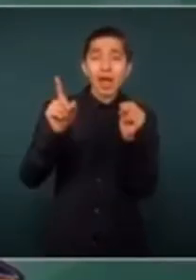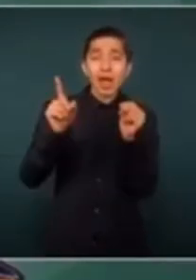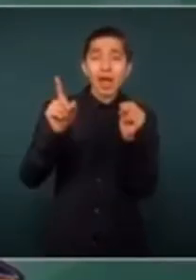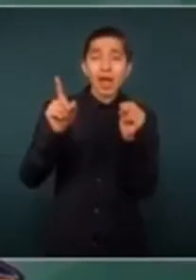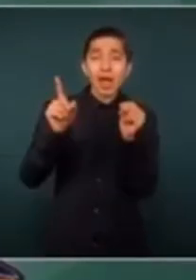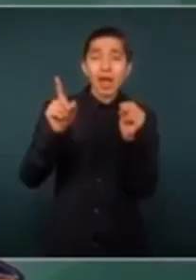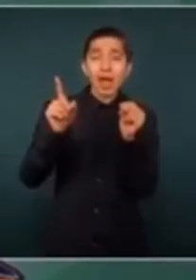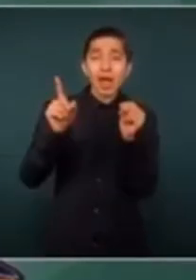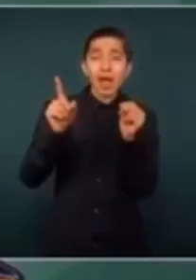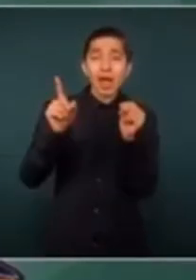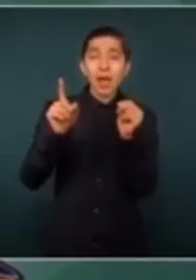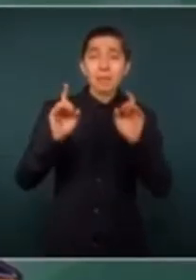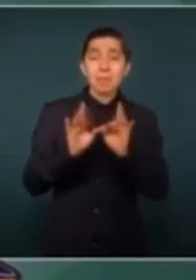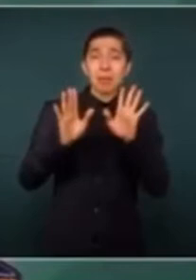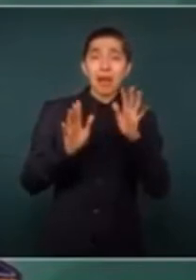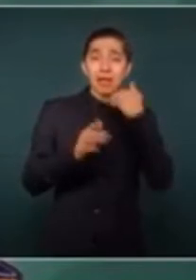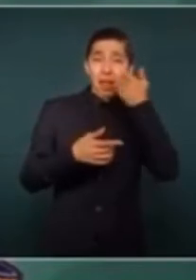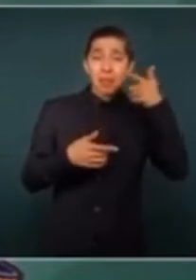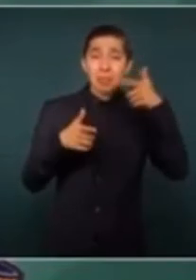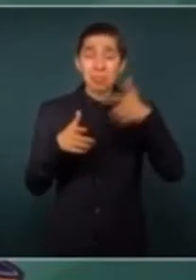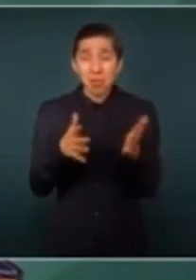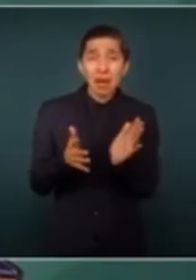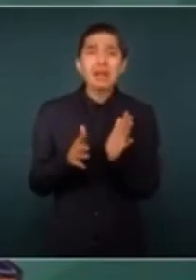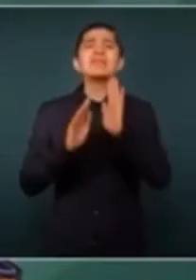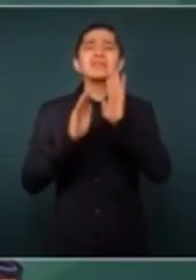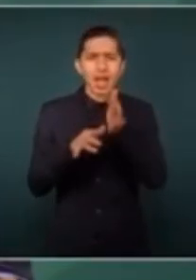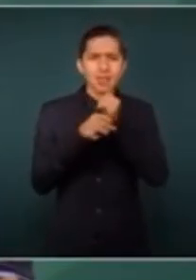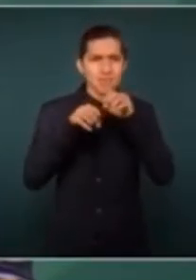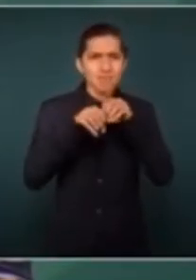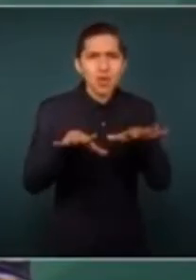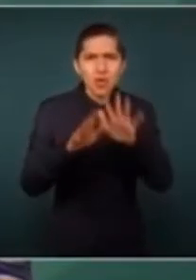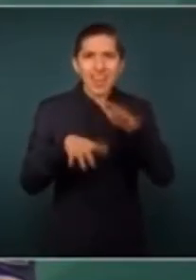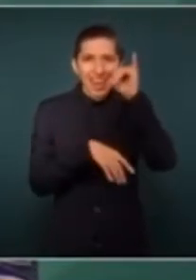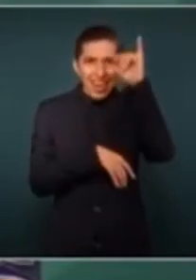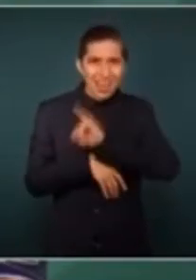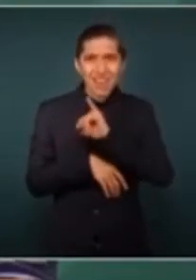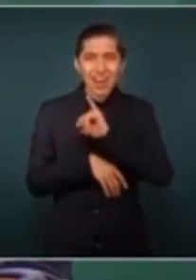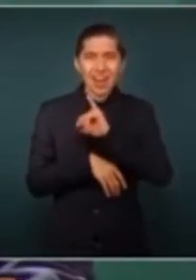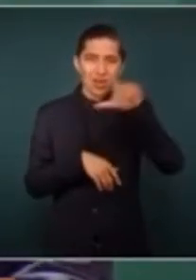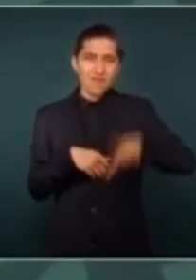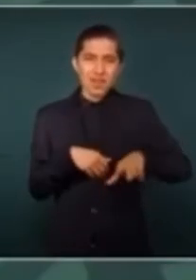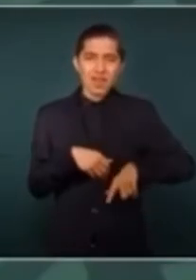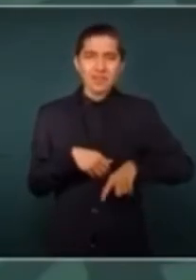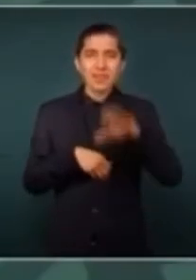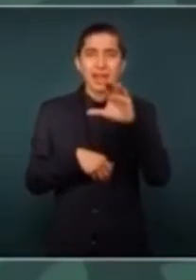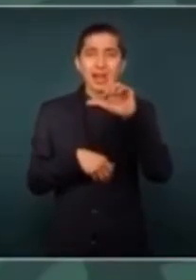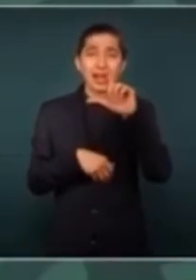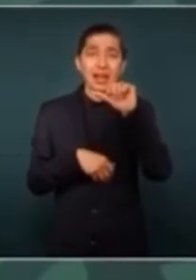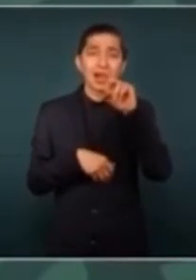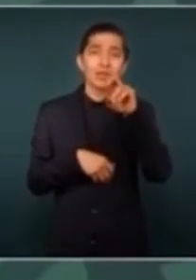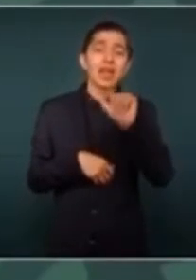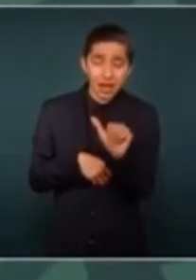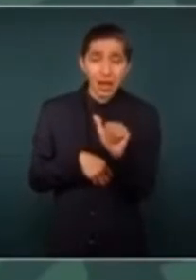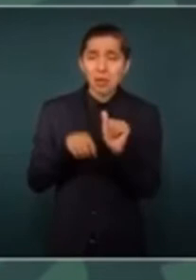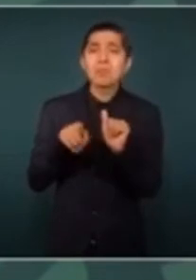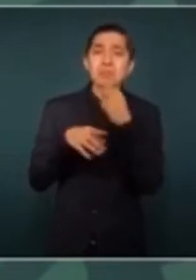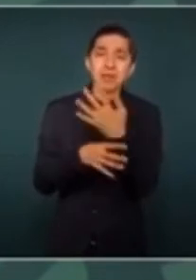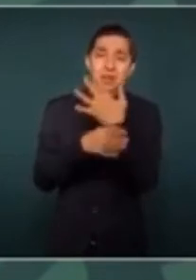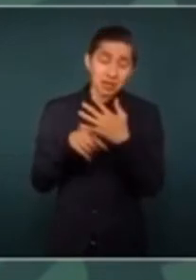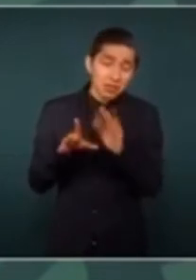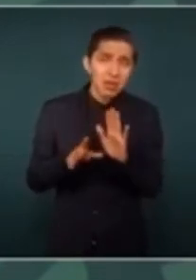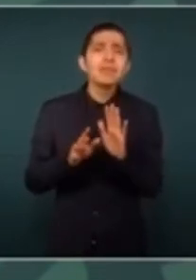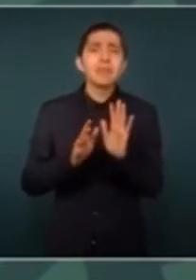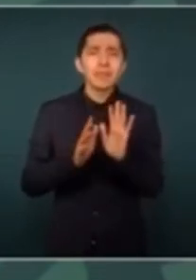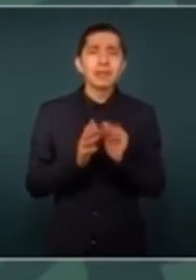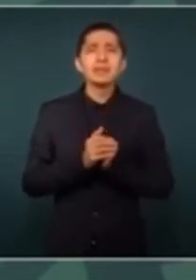Ciudad de México. Ya informó de manera preliminar la jefa de gobierno, Claudia Semban. Vamos a